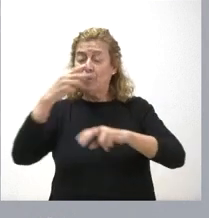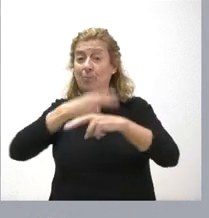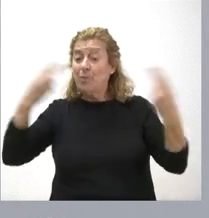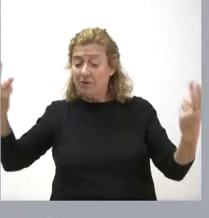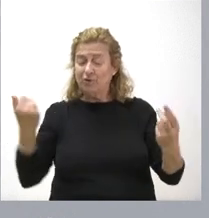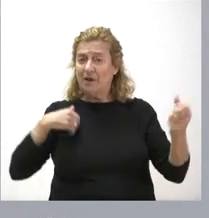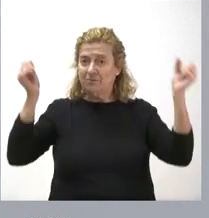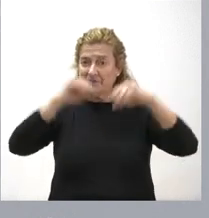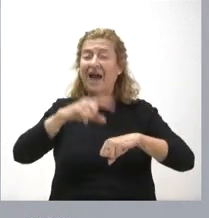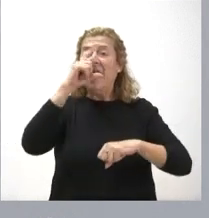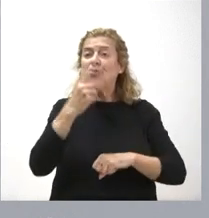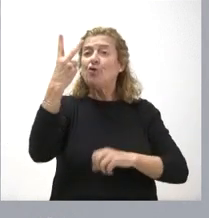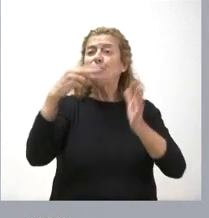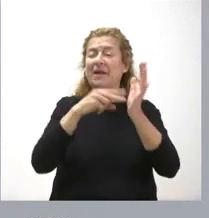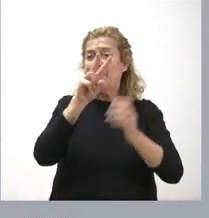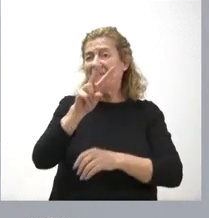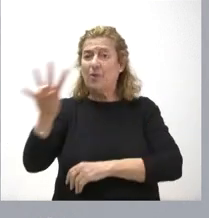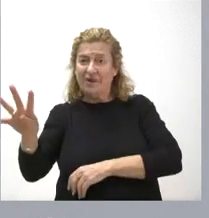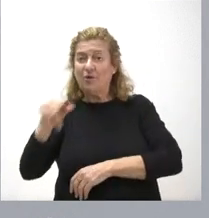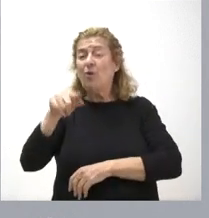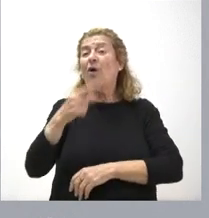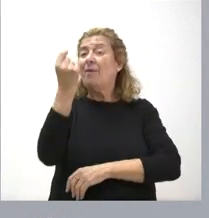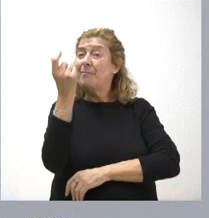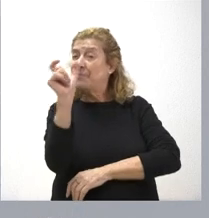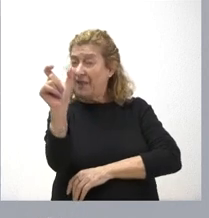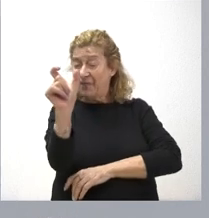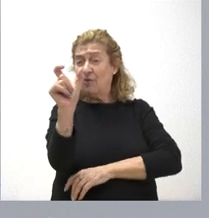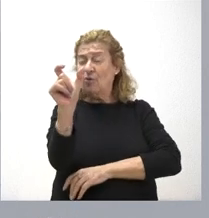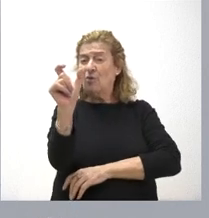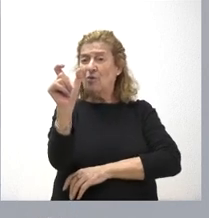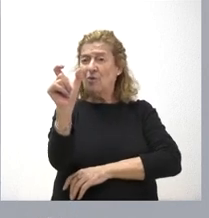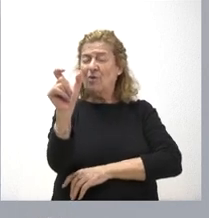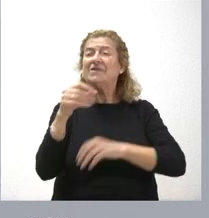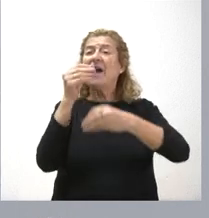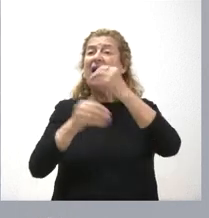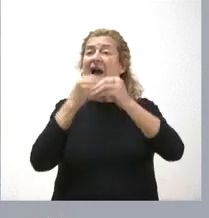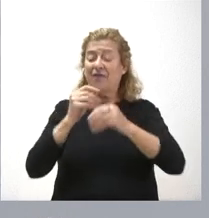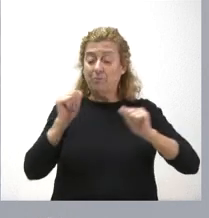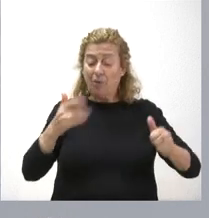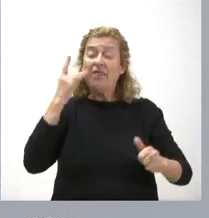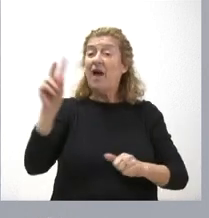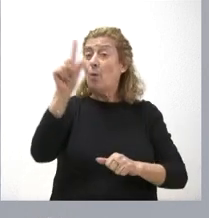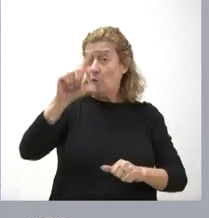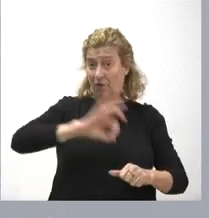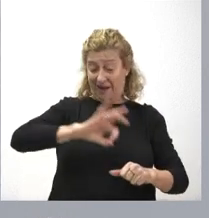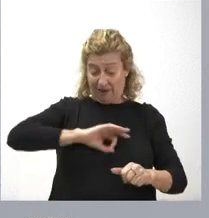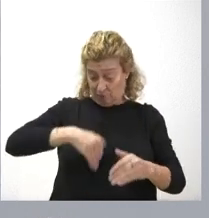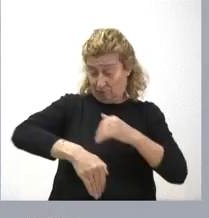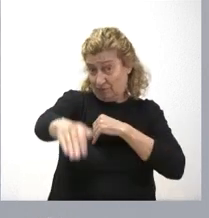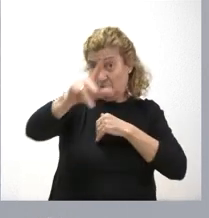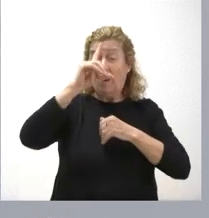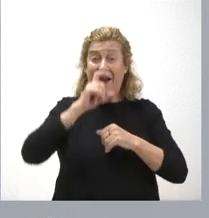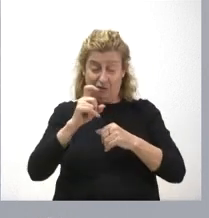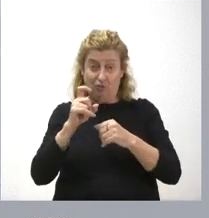partir del año 24. Esta cifra, que se hará efectiva desde el día 1 de enero del próximo año y, por tanto,